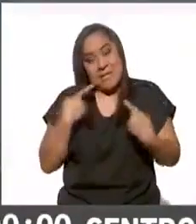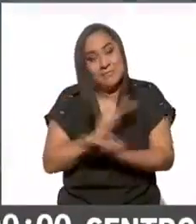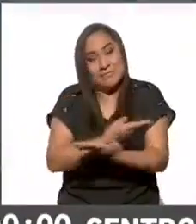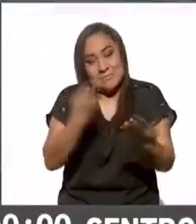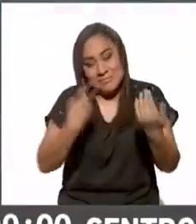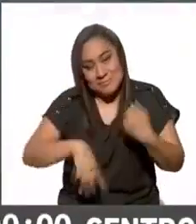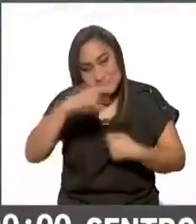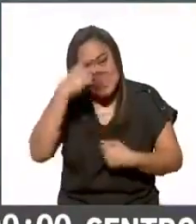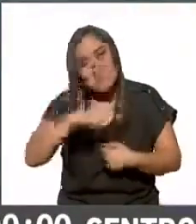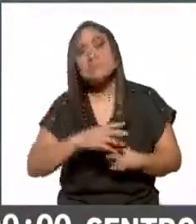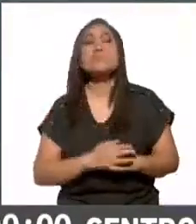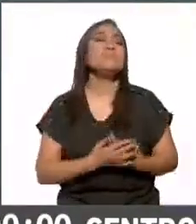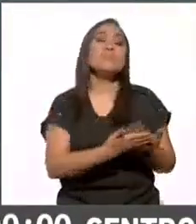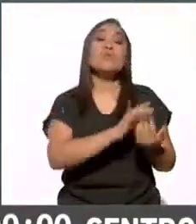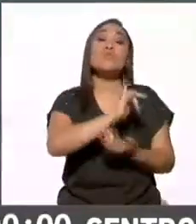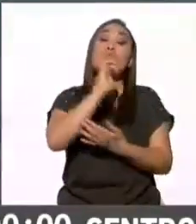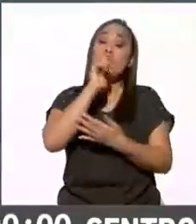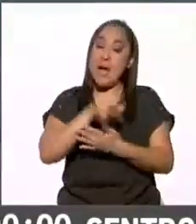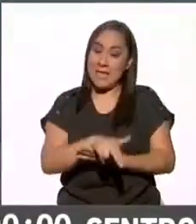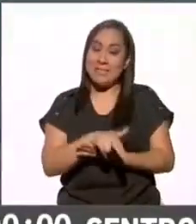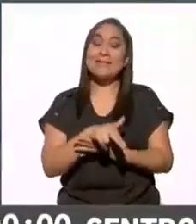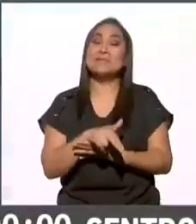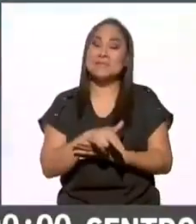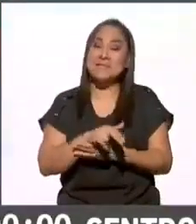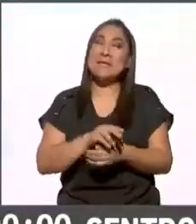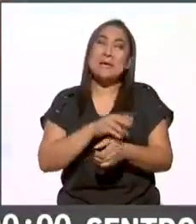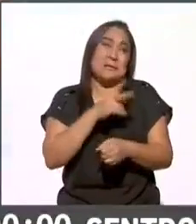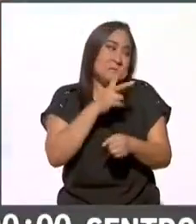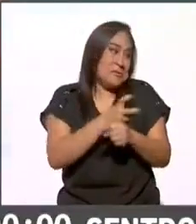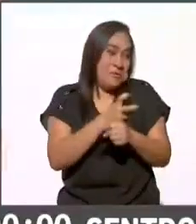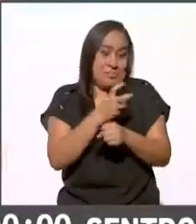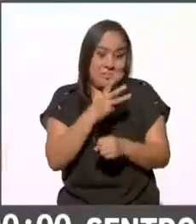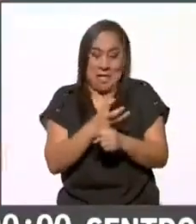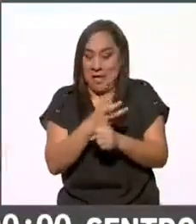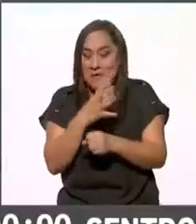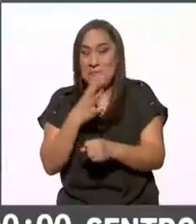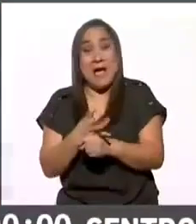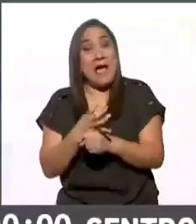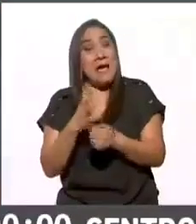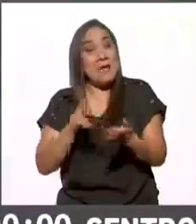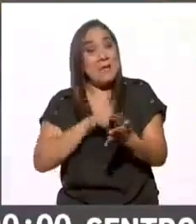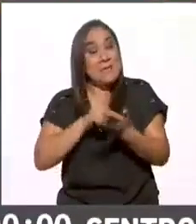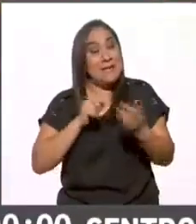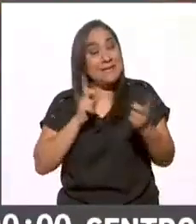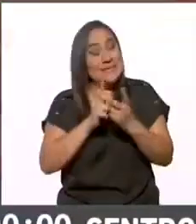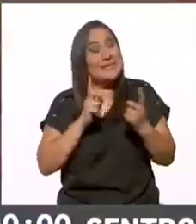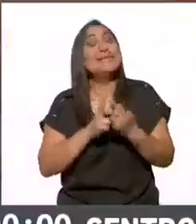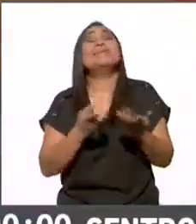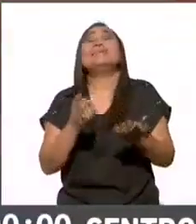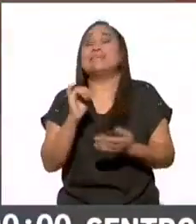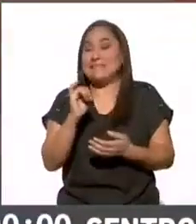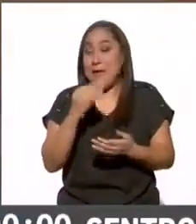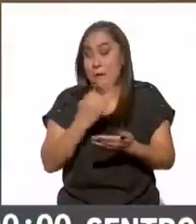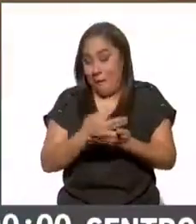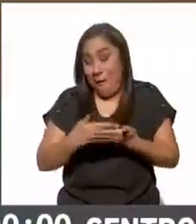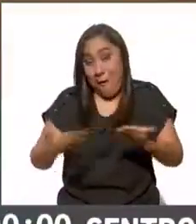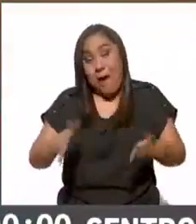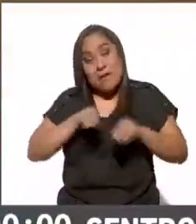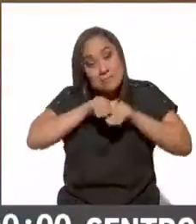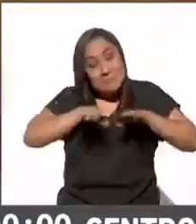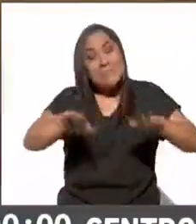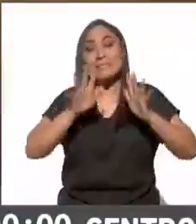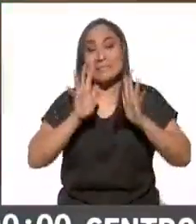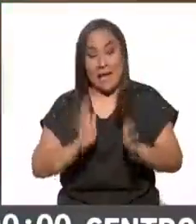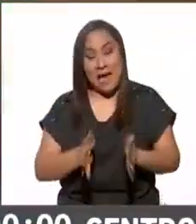Juan Becerra Costa ya vamos por la segunda tercera cuarta ya vamos por todo ya concluimos esta transmisión decías